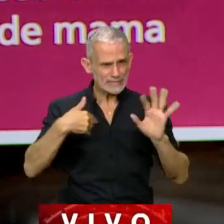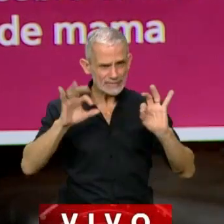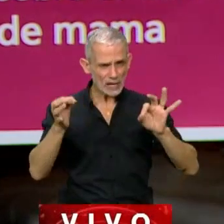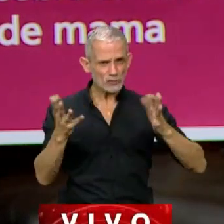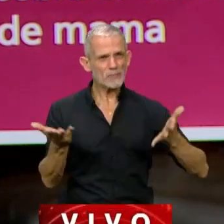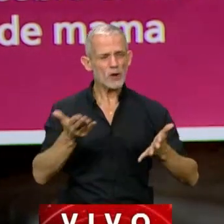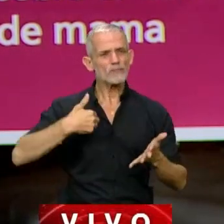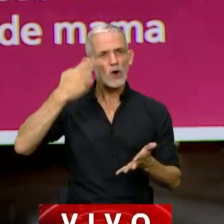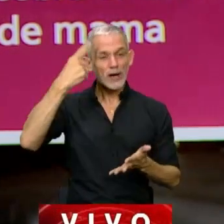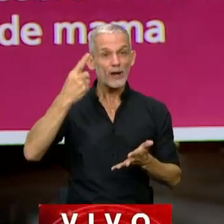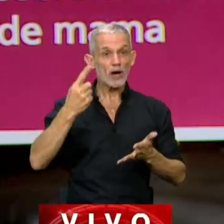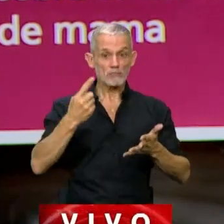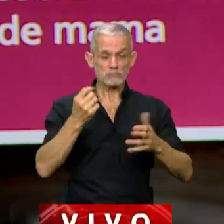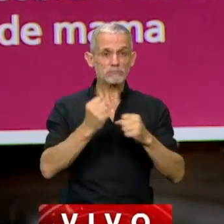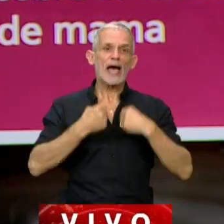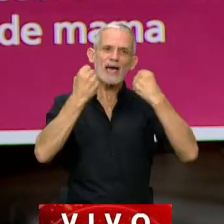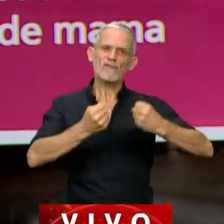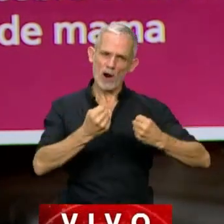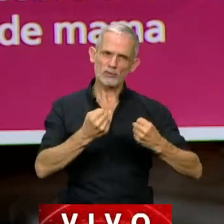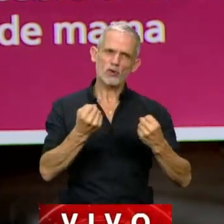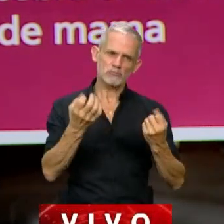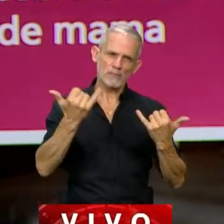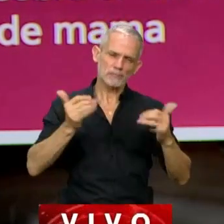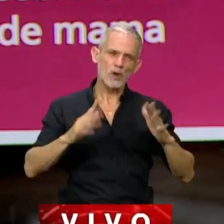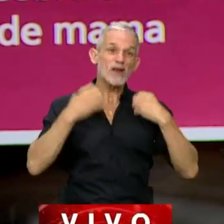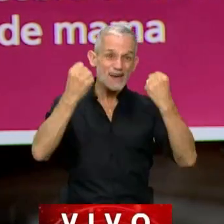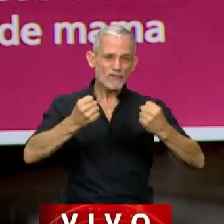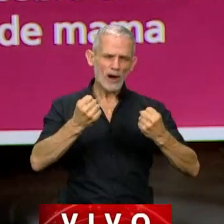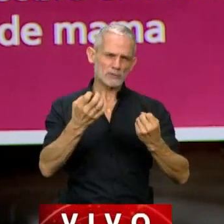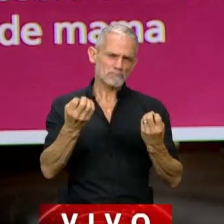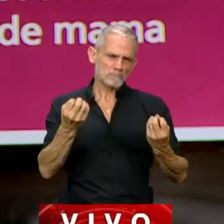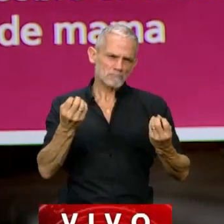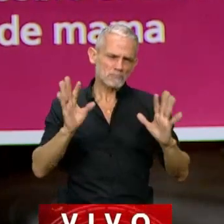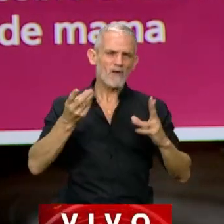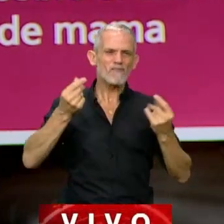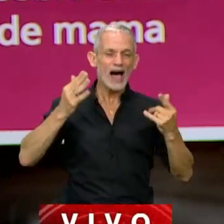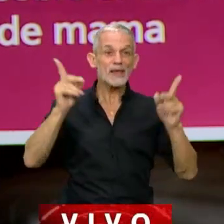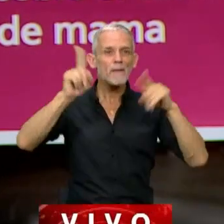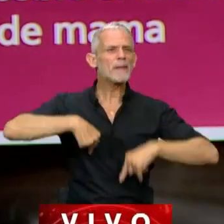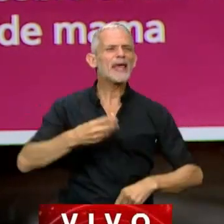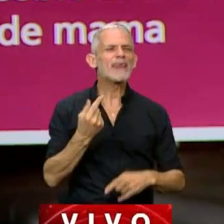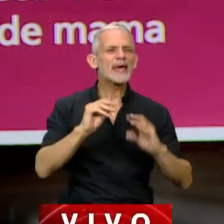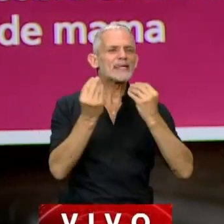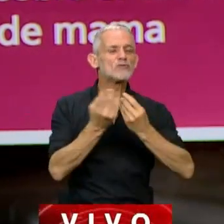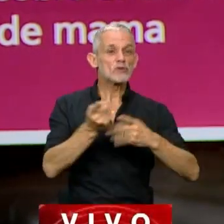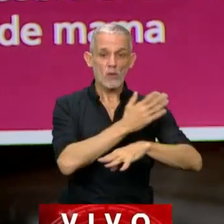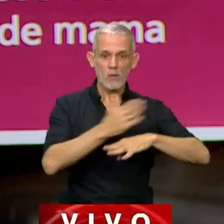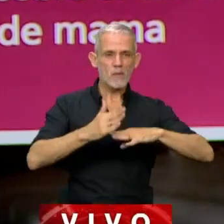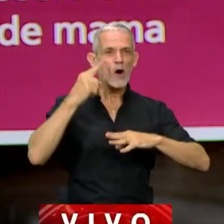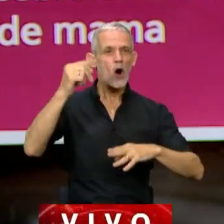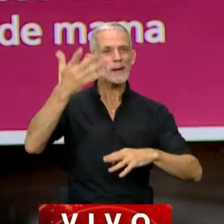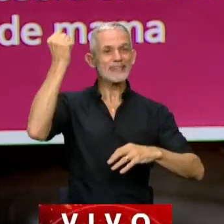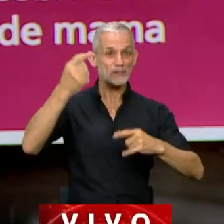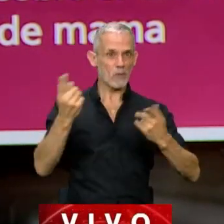Pero creo que se está haciendo un esfuerzo enorme, y un esfuerzo enorme que también es el resultado cuando uno logra algunos